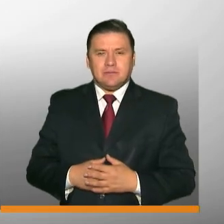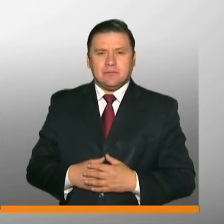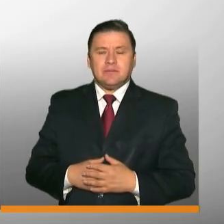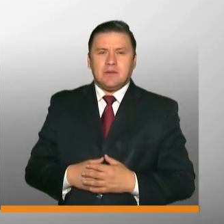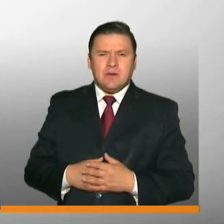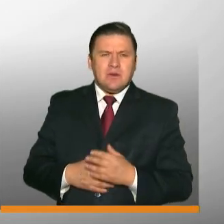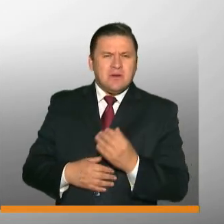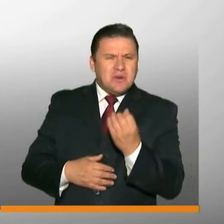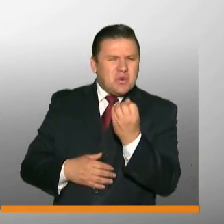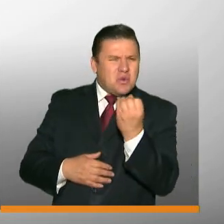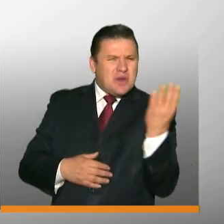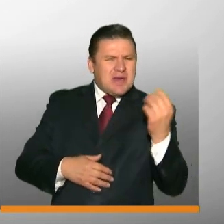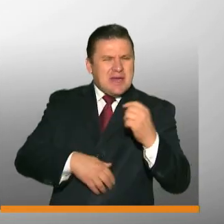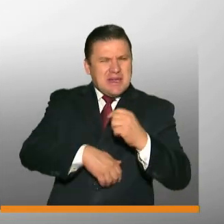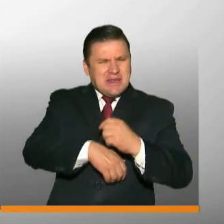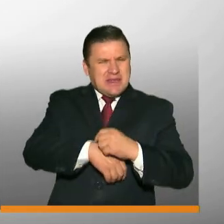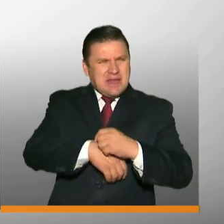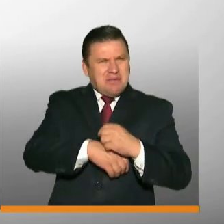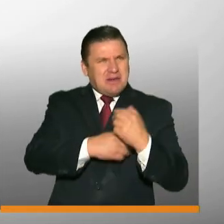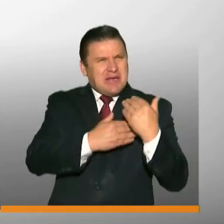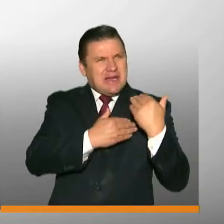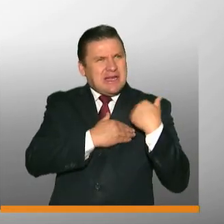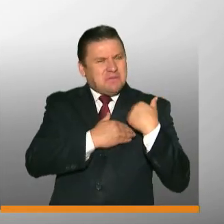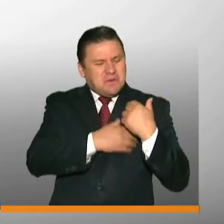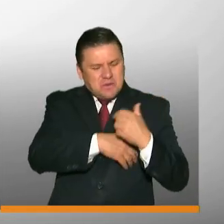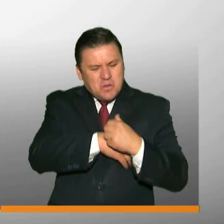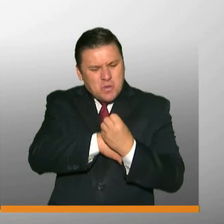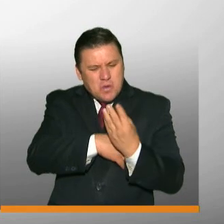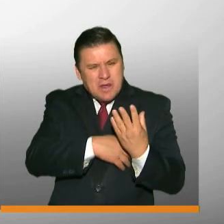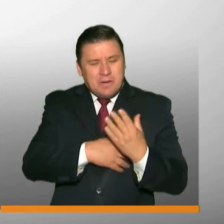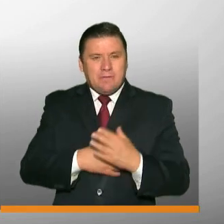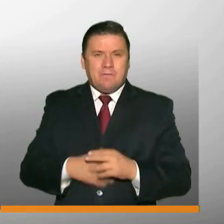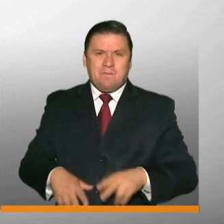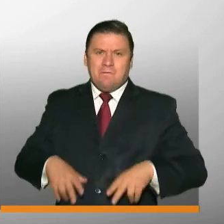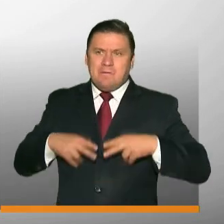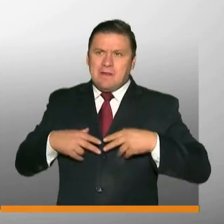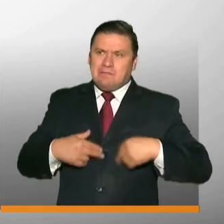¿Cuánto tiempo nos toma ser responsables con nuestras vidas?